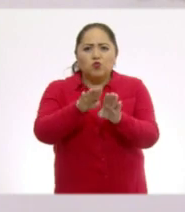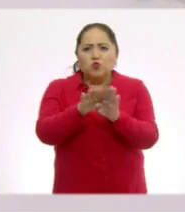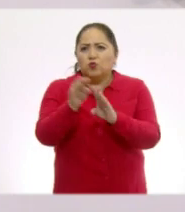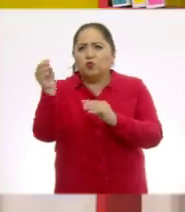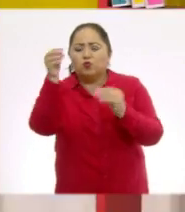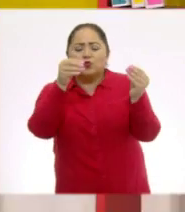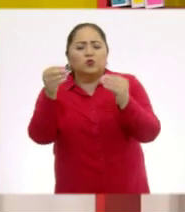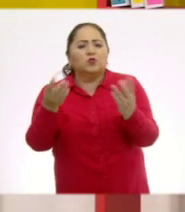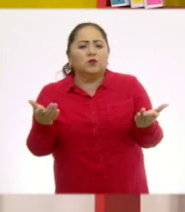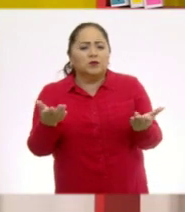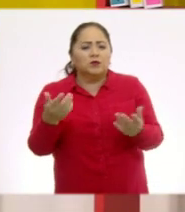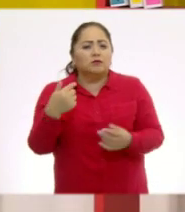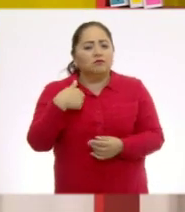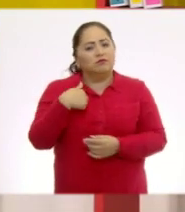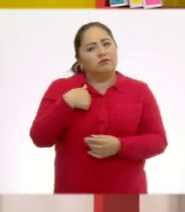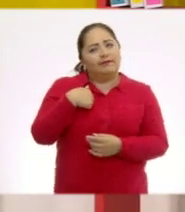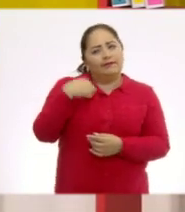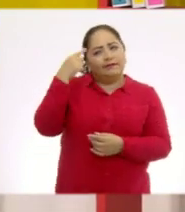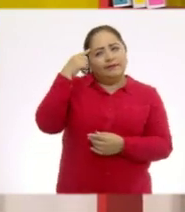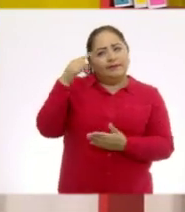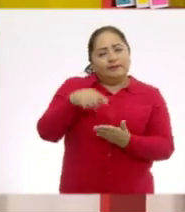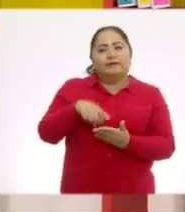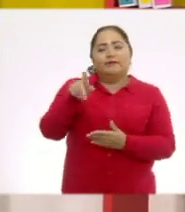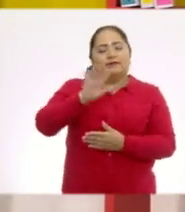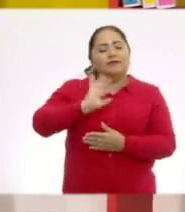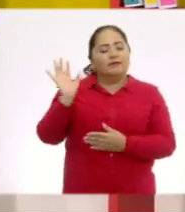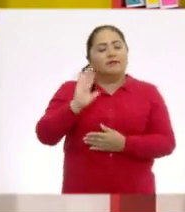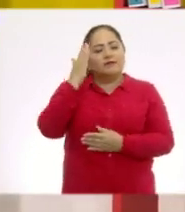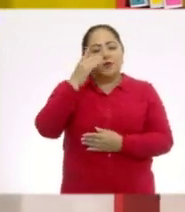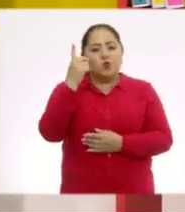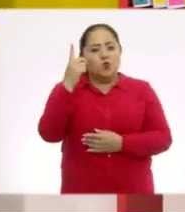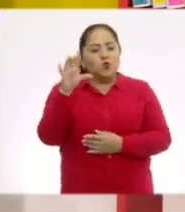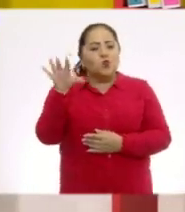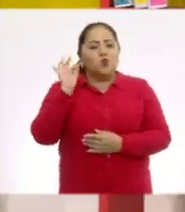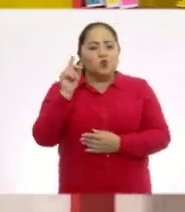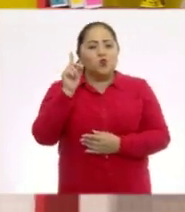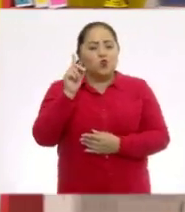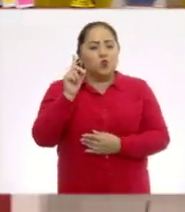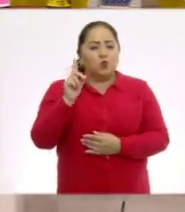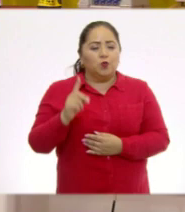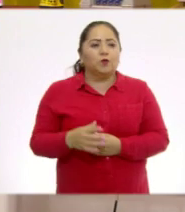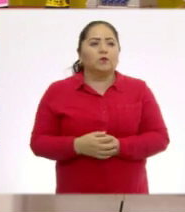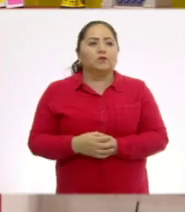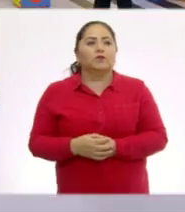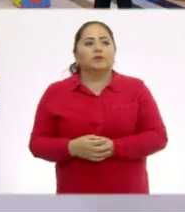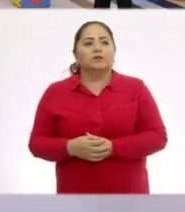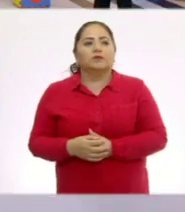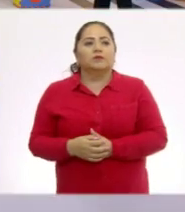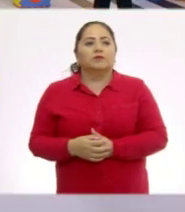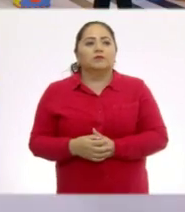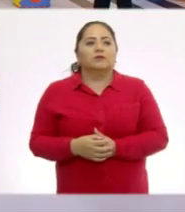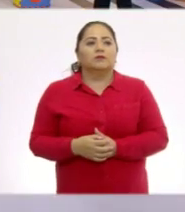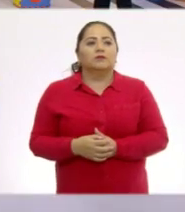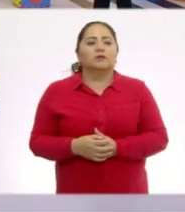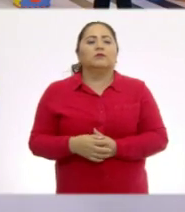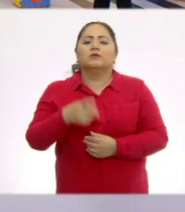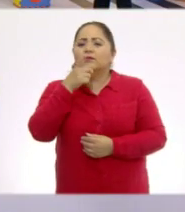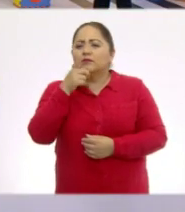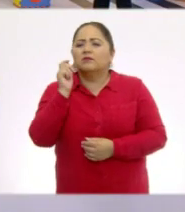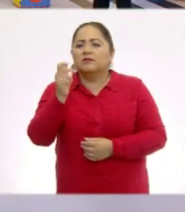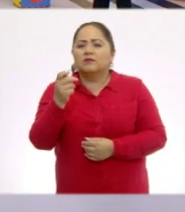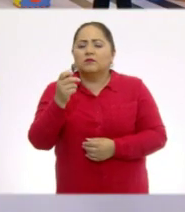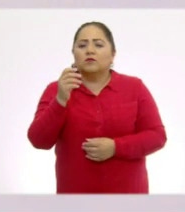armarlo? Creo que yo ya tengo identificada una figura. A ver, denos una pista. Y tiene que ver por